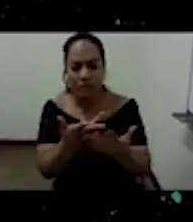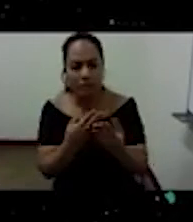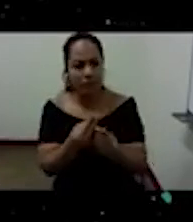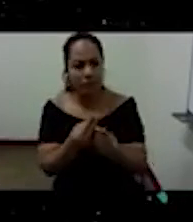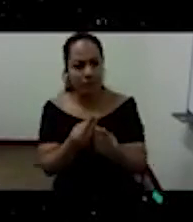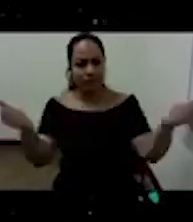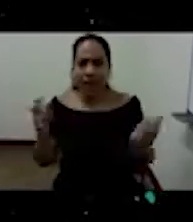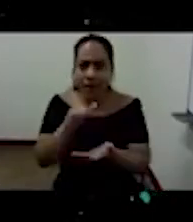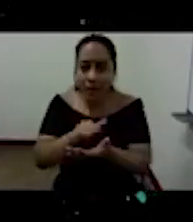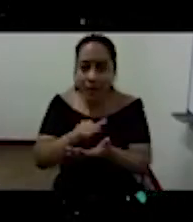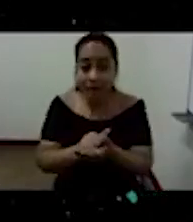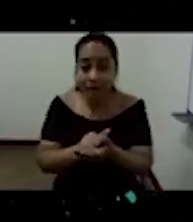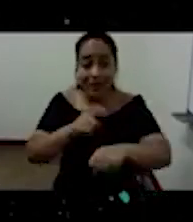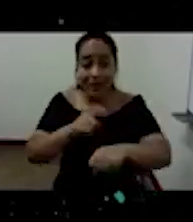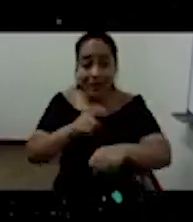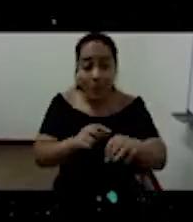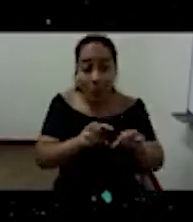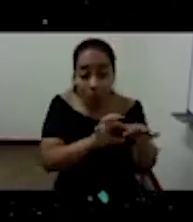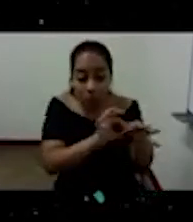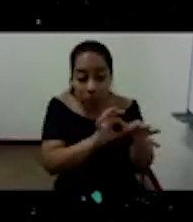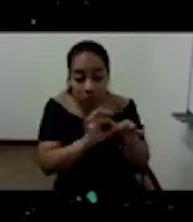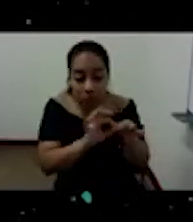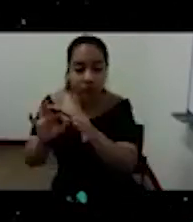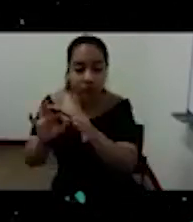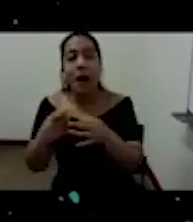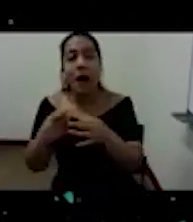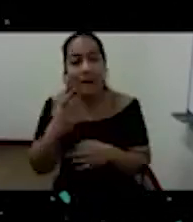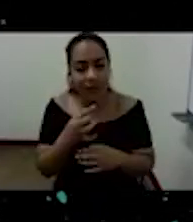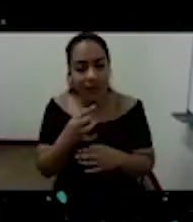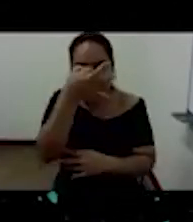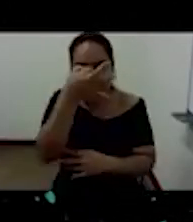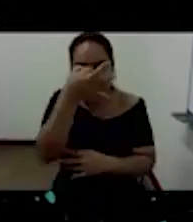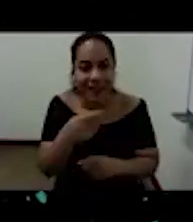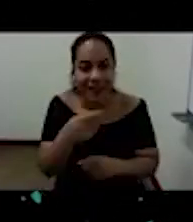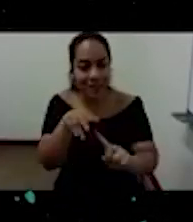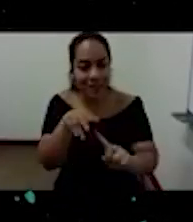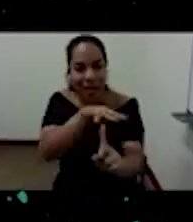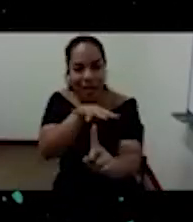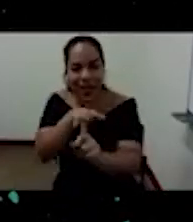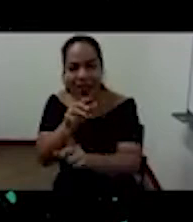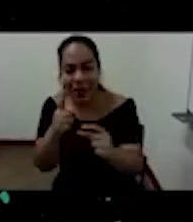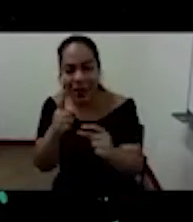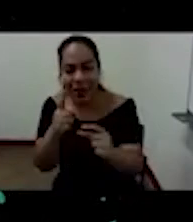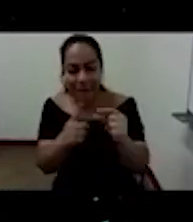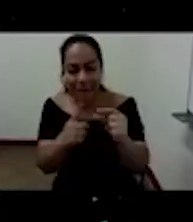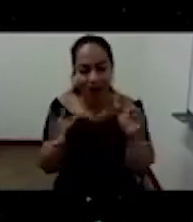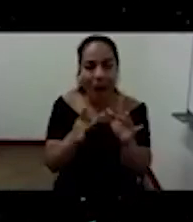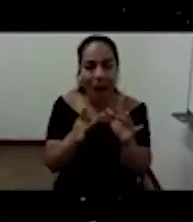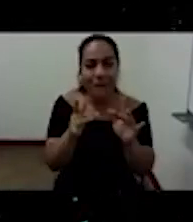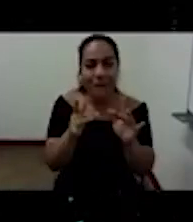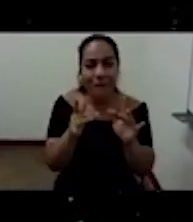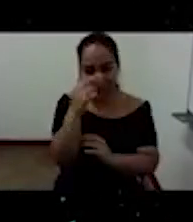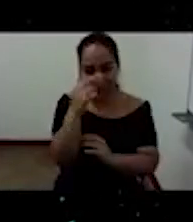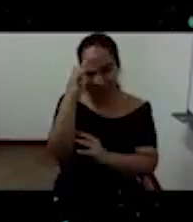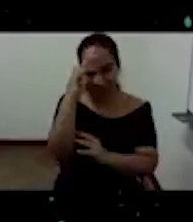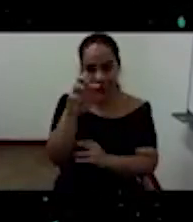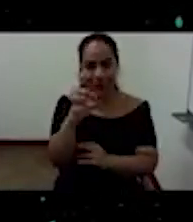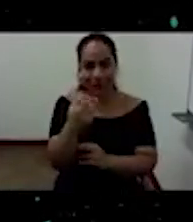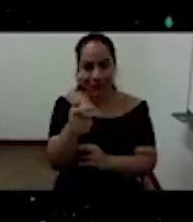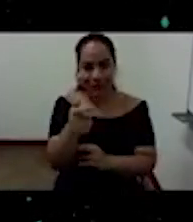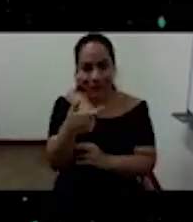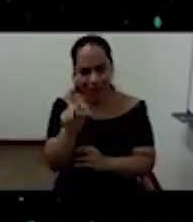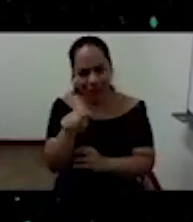mismo tiempo, acaba de ser verdadera también la afirmación de Protágoras, porque estamos